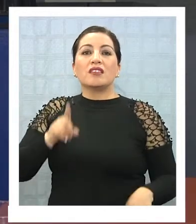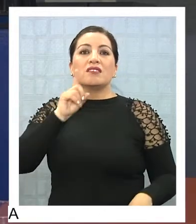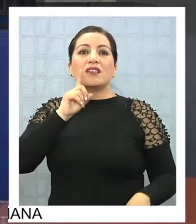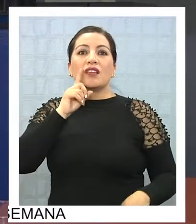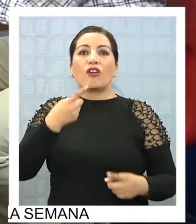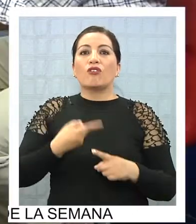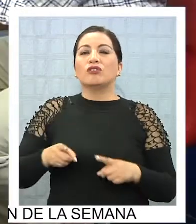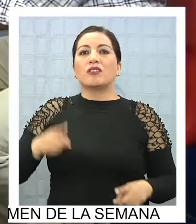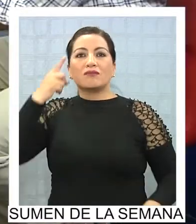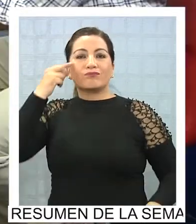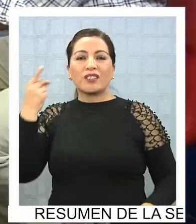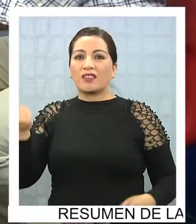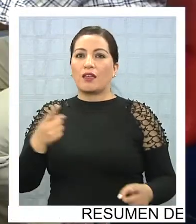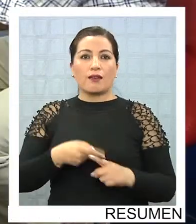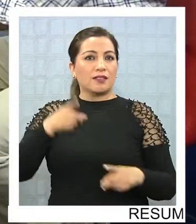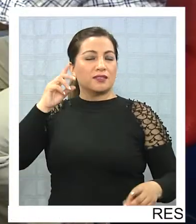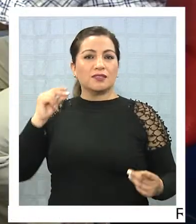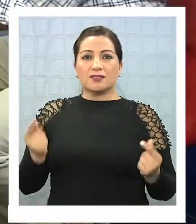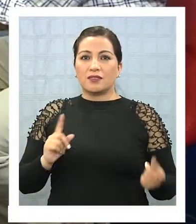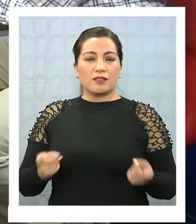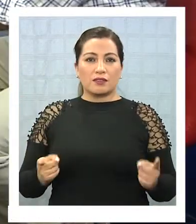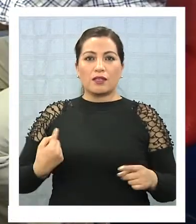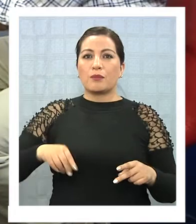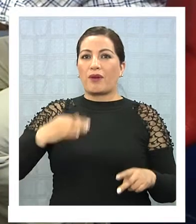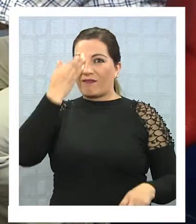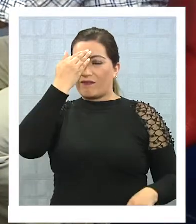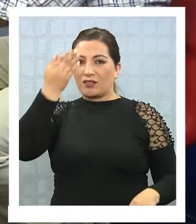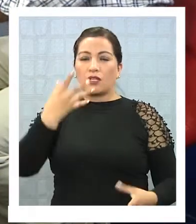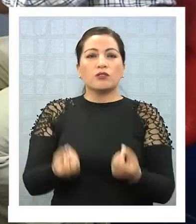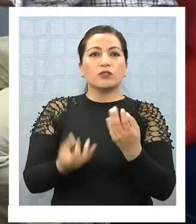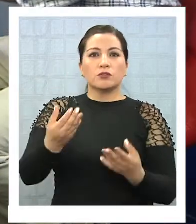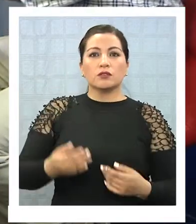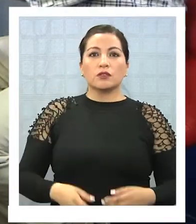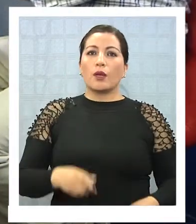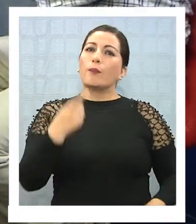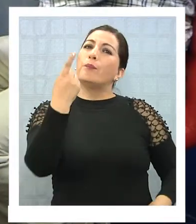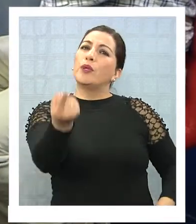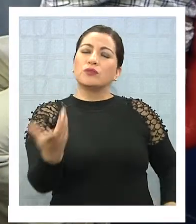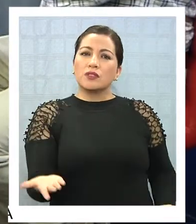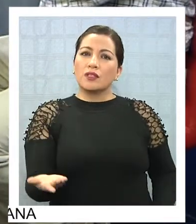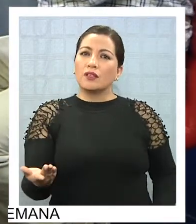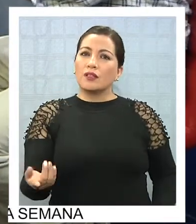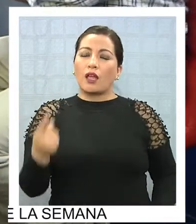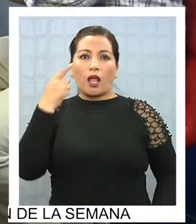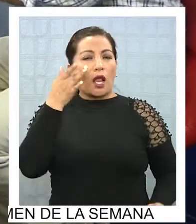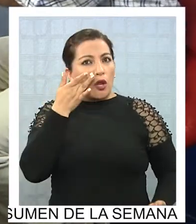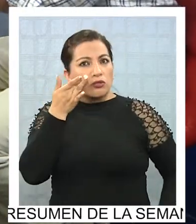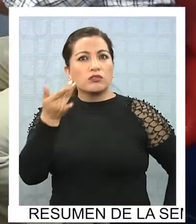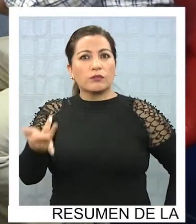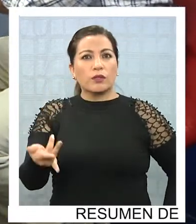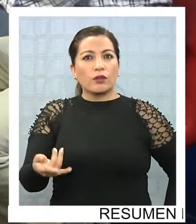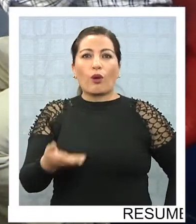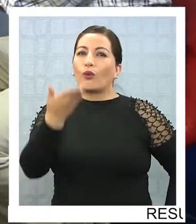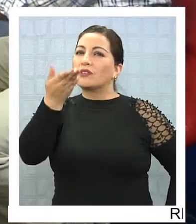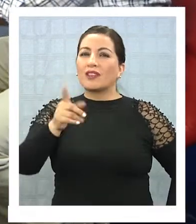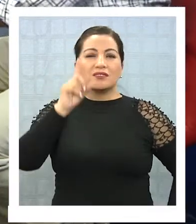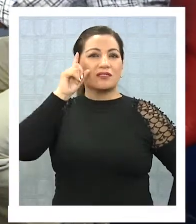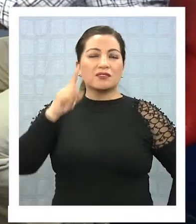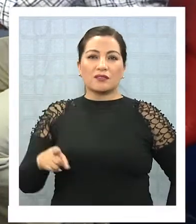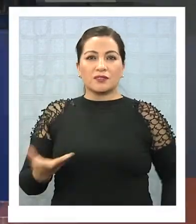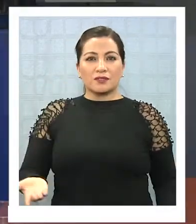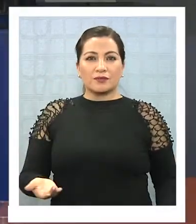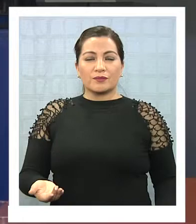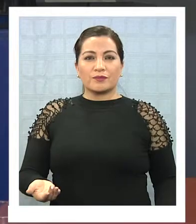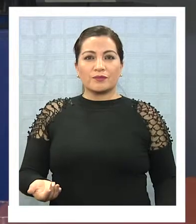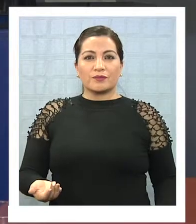estrategias de generar capacidades para enfrentar estos incendios. ¿No sorprendió el incendio a la ONEMI? ¿Ese incendio o no? ¿Estaba más o menos dentro de lo que podía pasar?